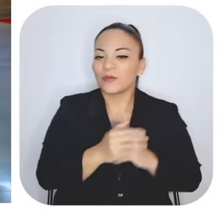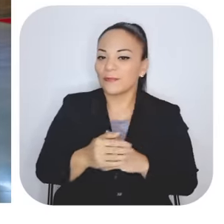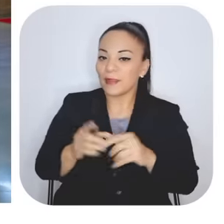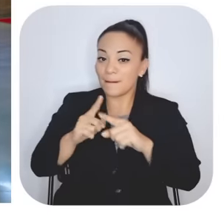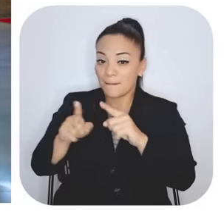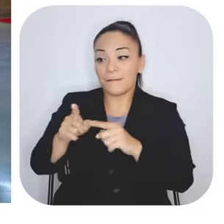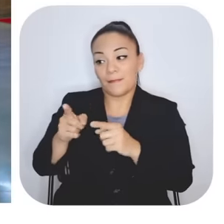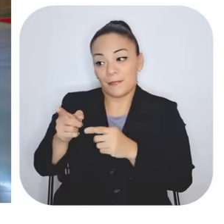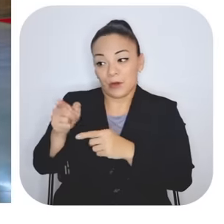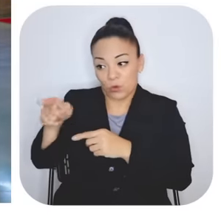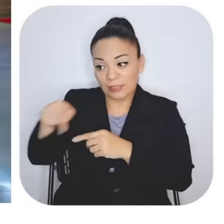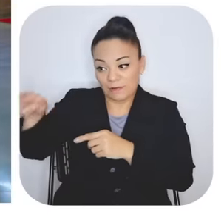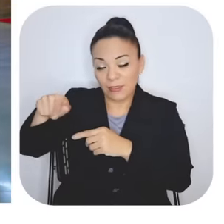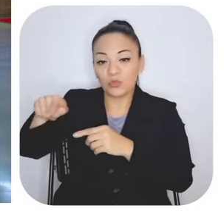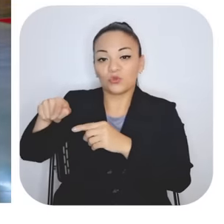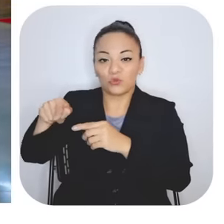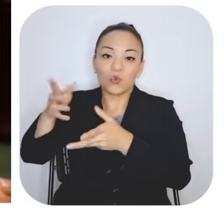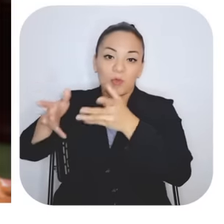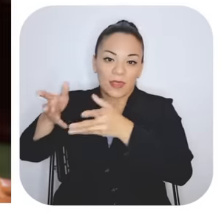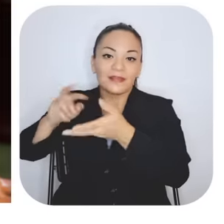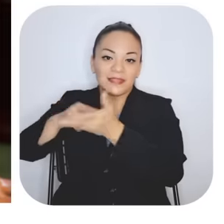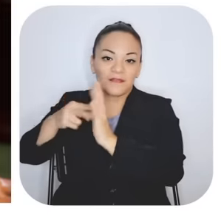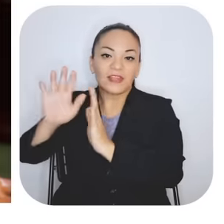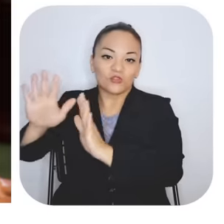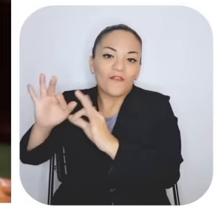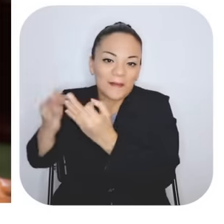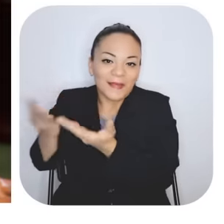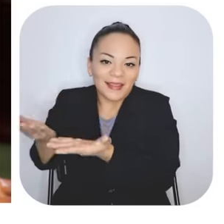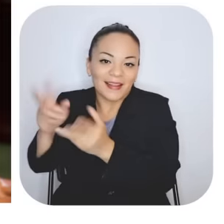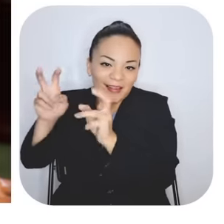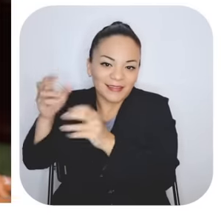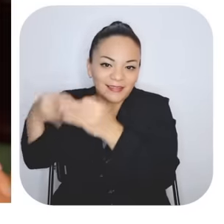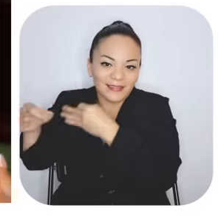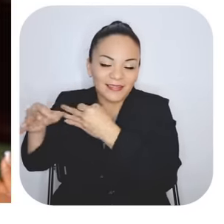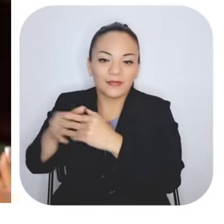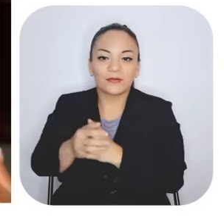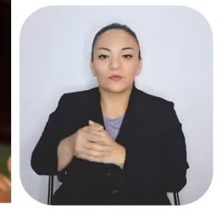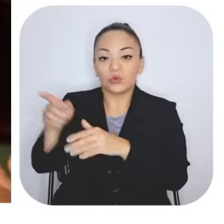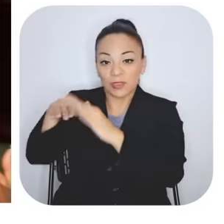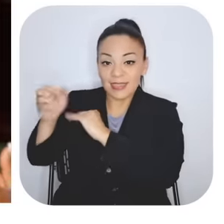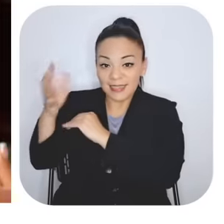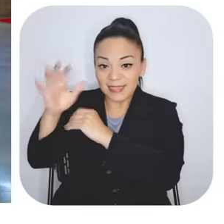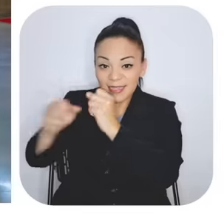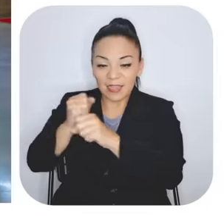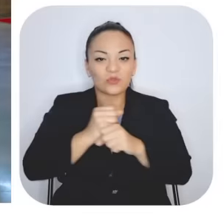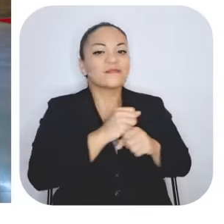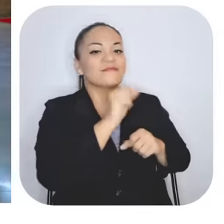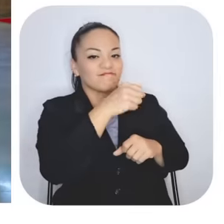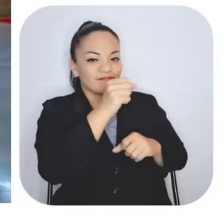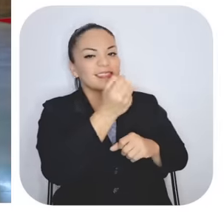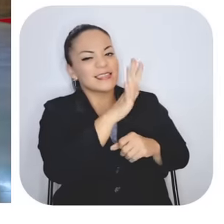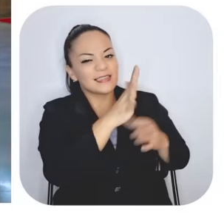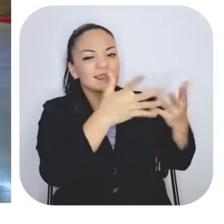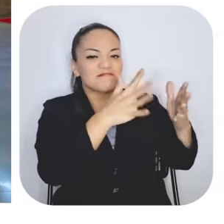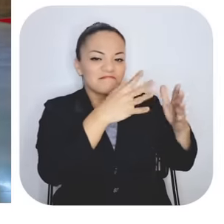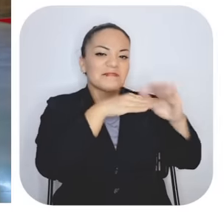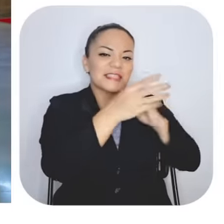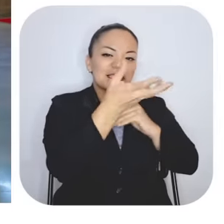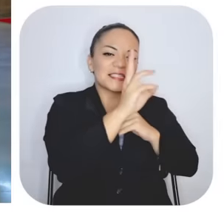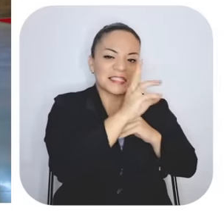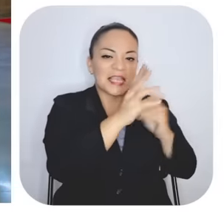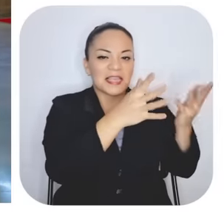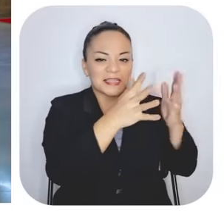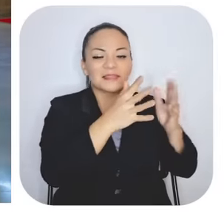familia por mucho tiempo. Porque usted entró a los 15 años más o menos, ¿verdad? 15, casi cumpliendo 16. Bueno, póngale